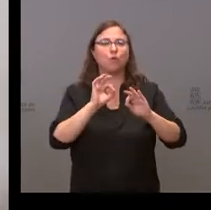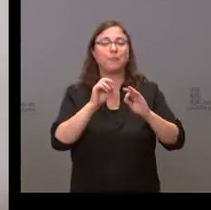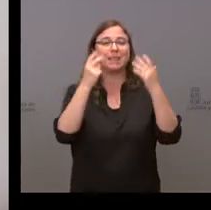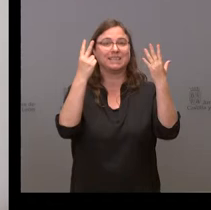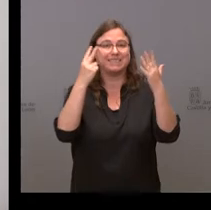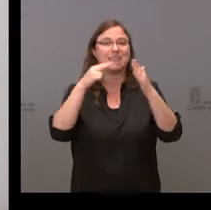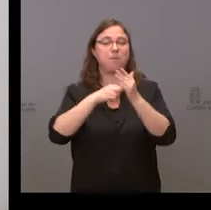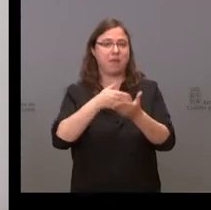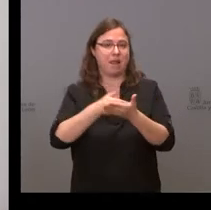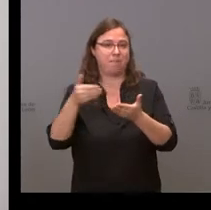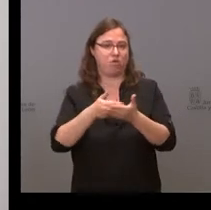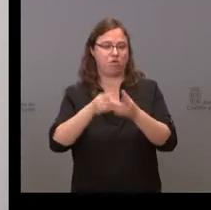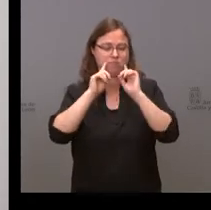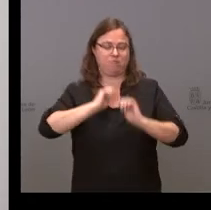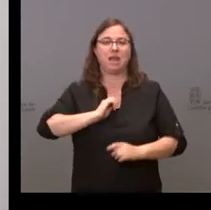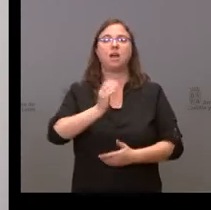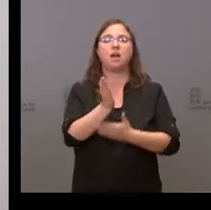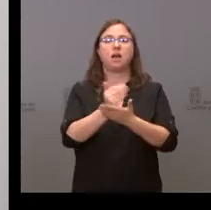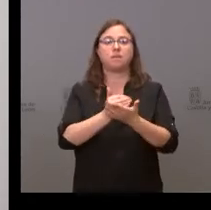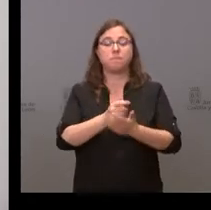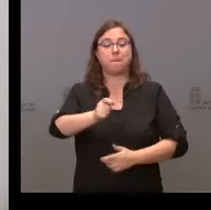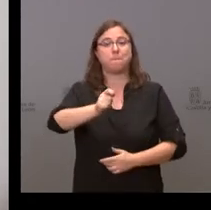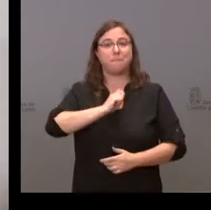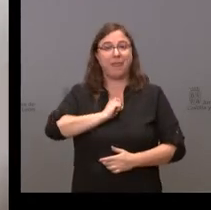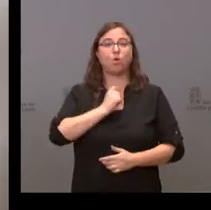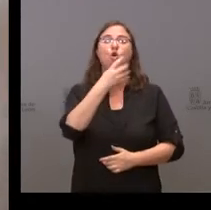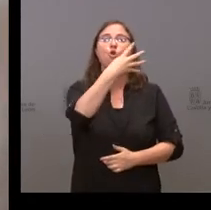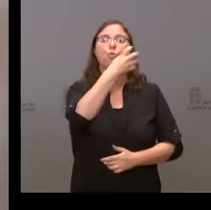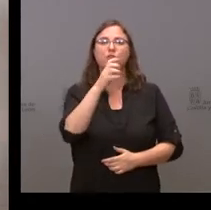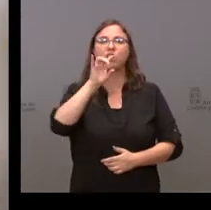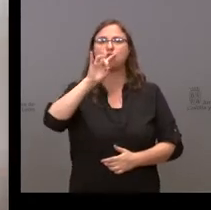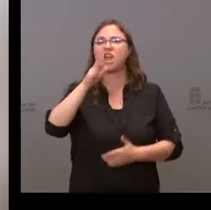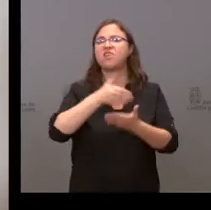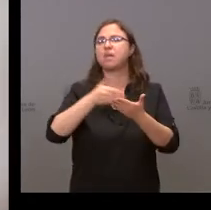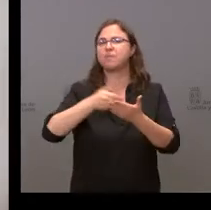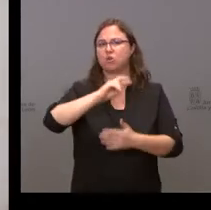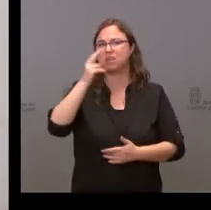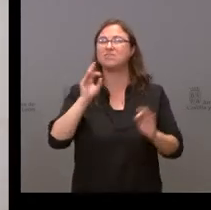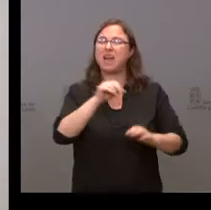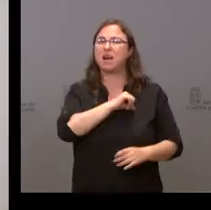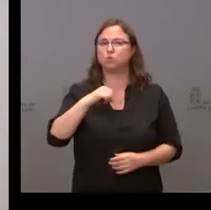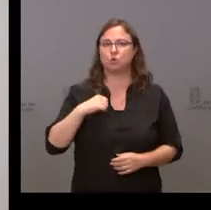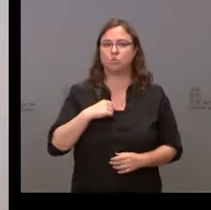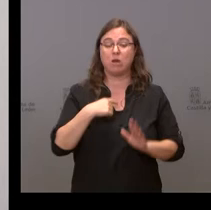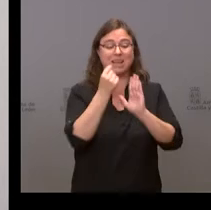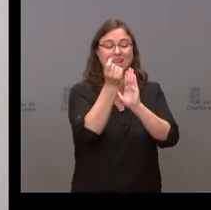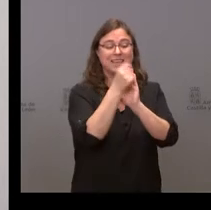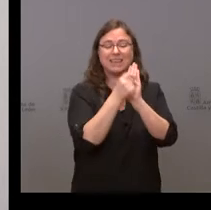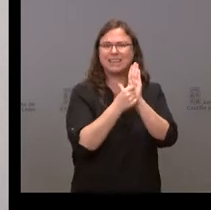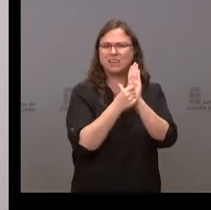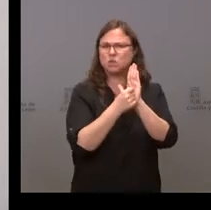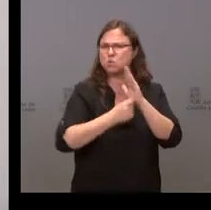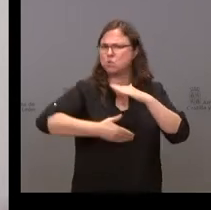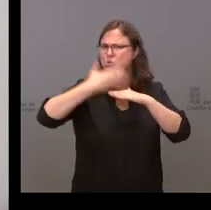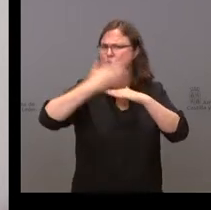millones a Castilla y León nos han llegado 415 millones de euros. Se han puesto unos criterios muy rígidos,